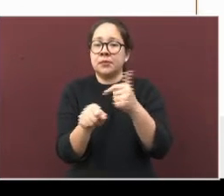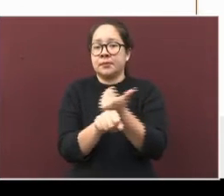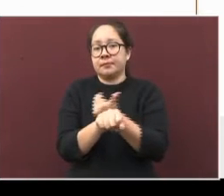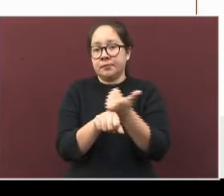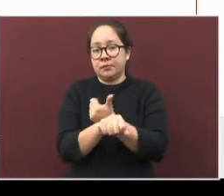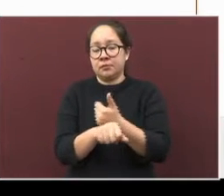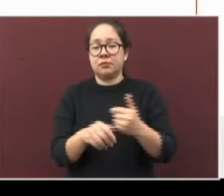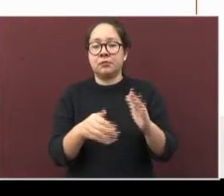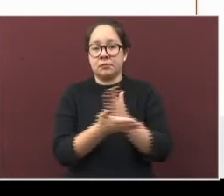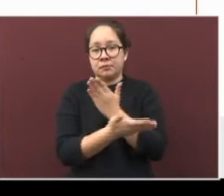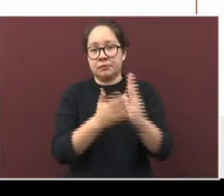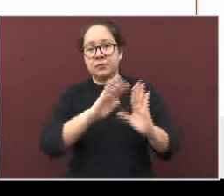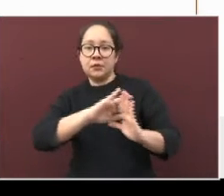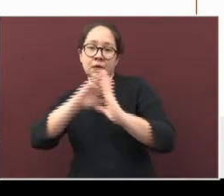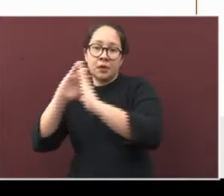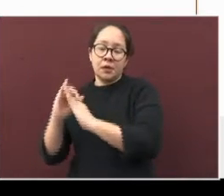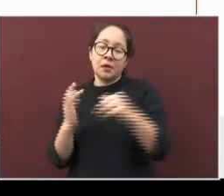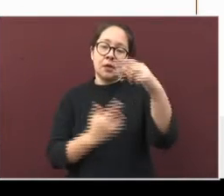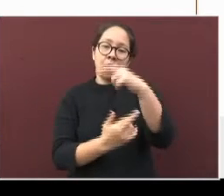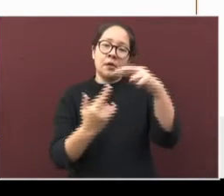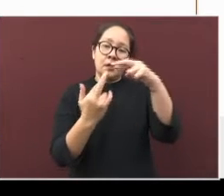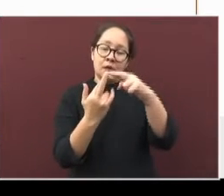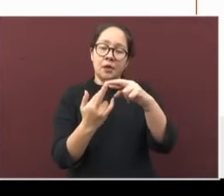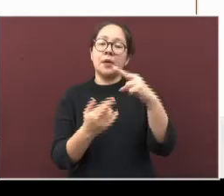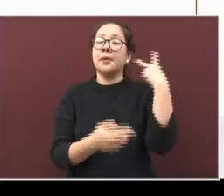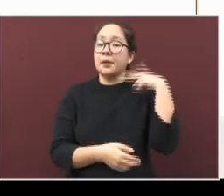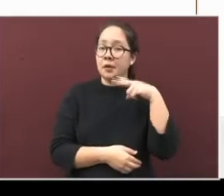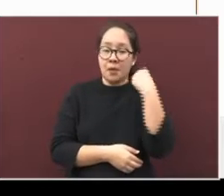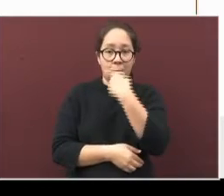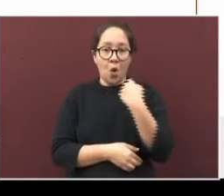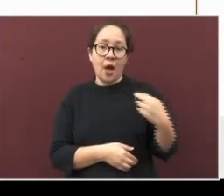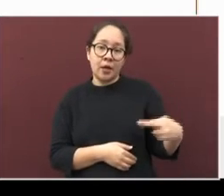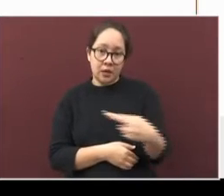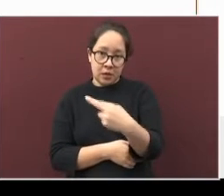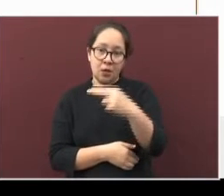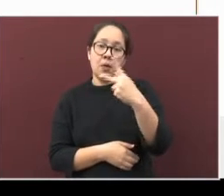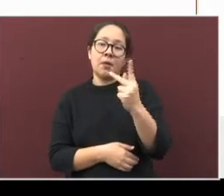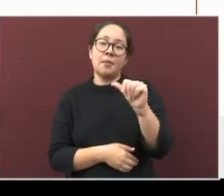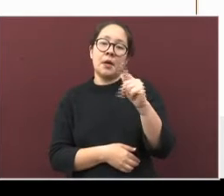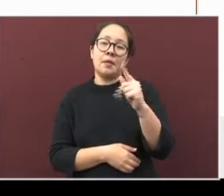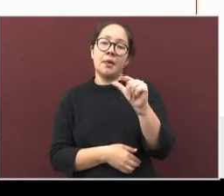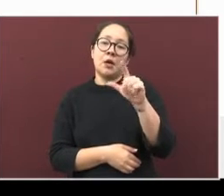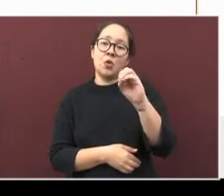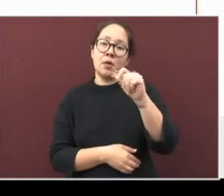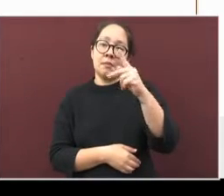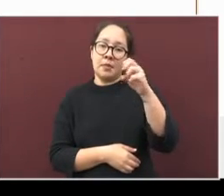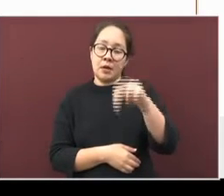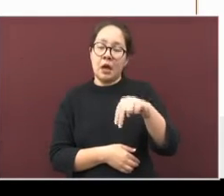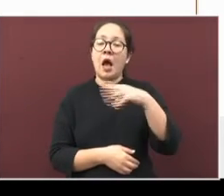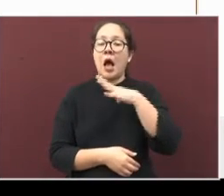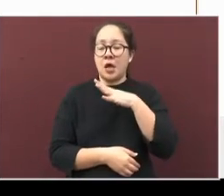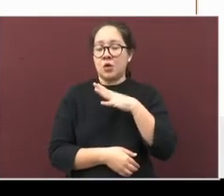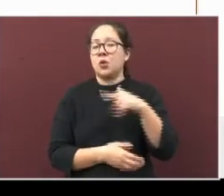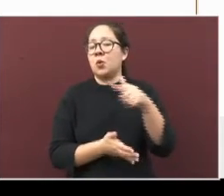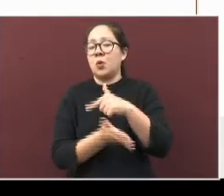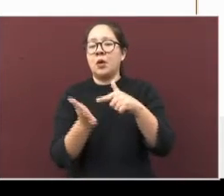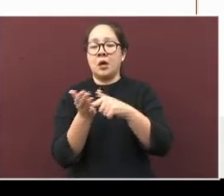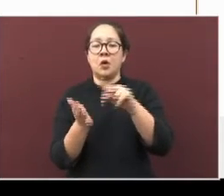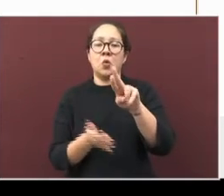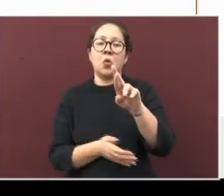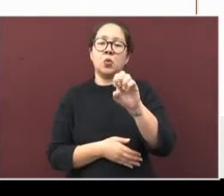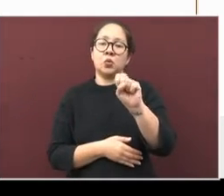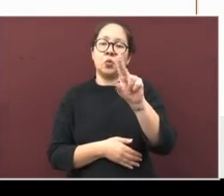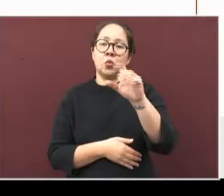otra parte, la región Veracruz, Boca del Río, Cuenca del Papaloapan, los municipios de Úrsulo Galván, La